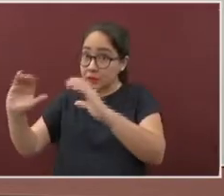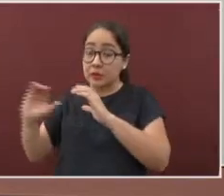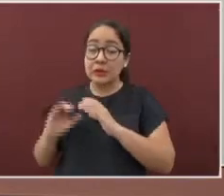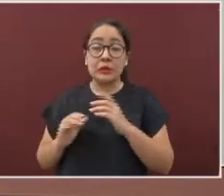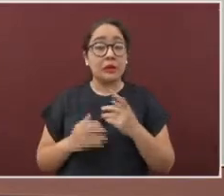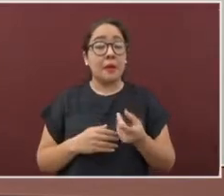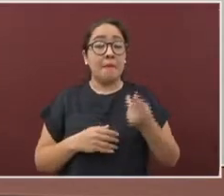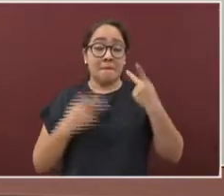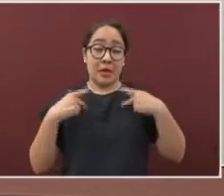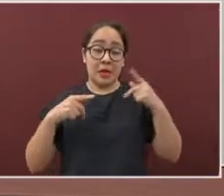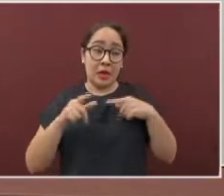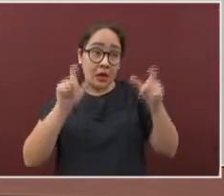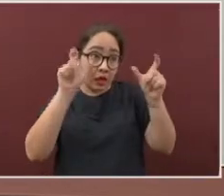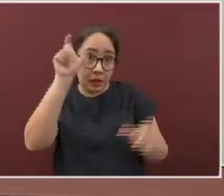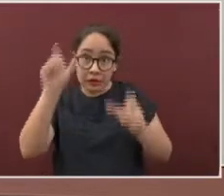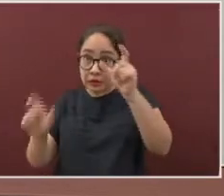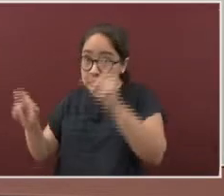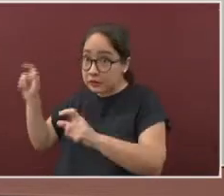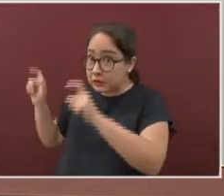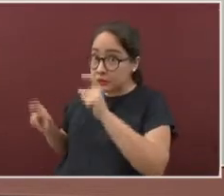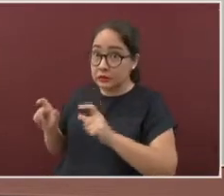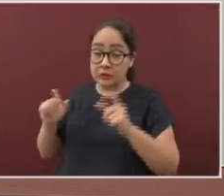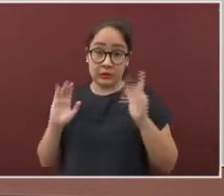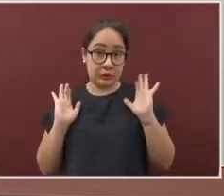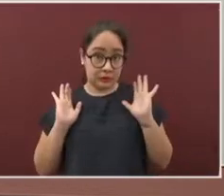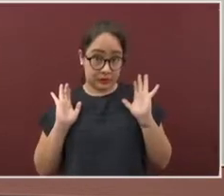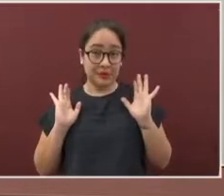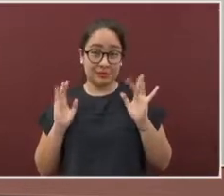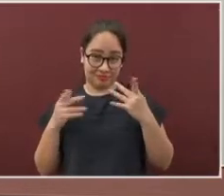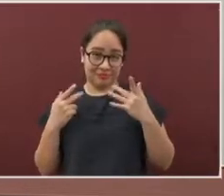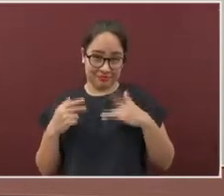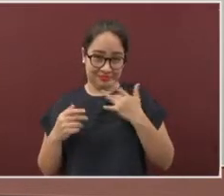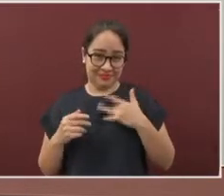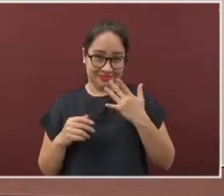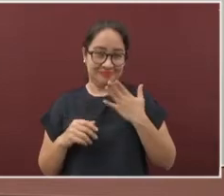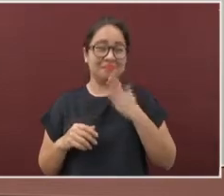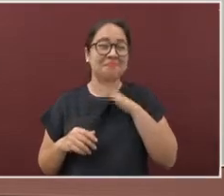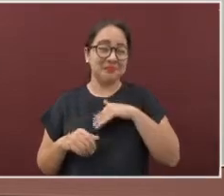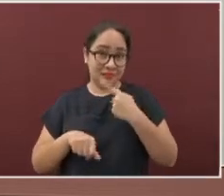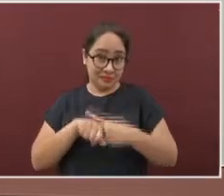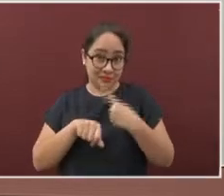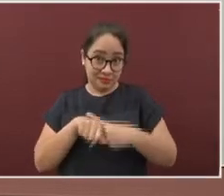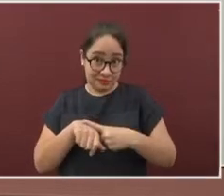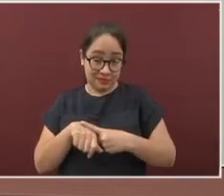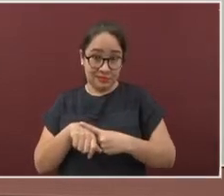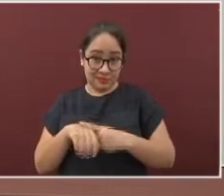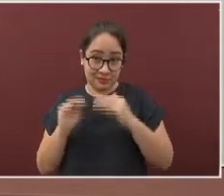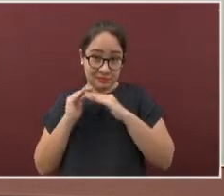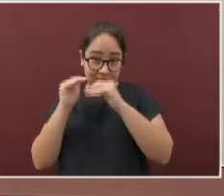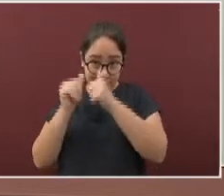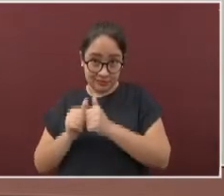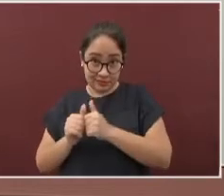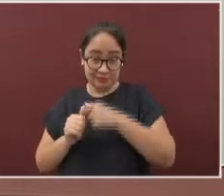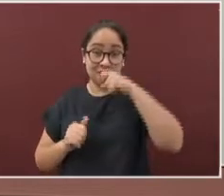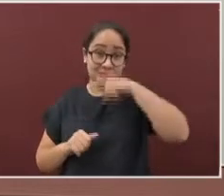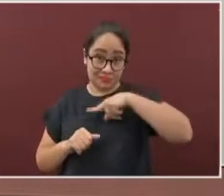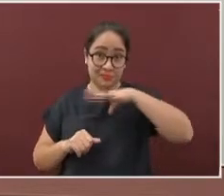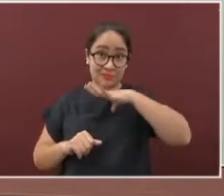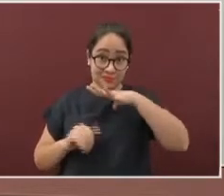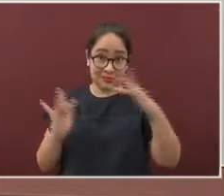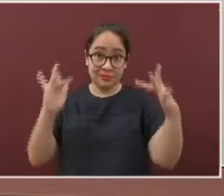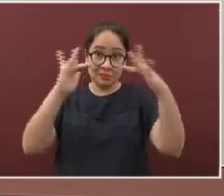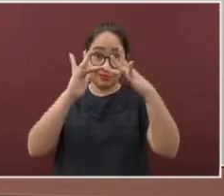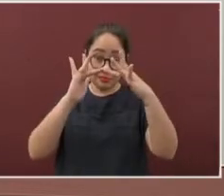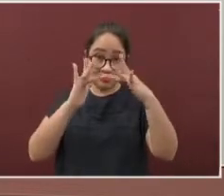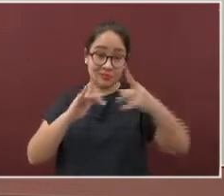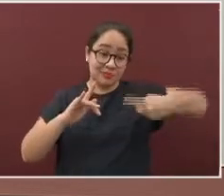cada paciente que lleva tratamiento ambulatorio, igualmente es controlado por la unidad médica, que es la que se